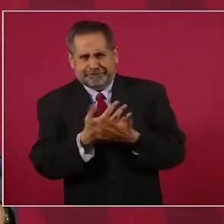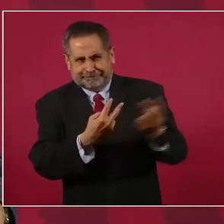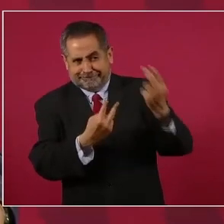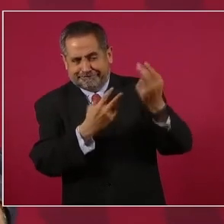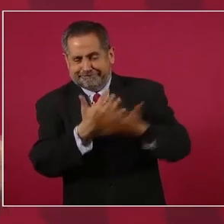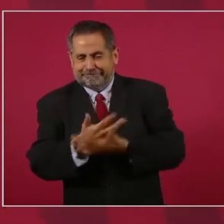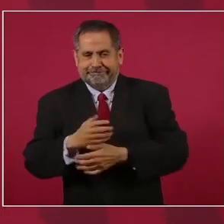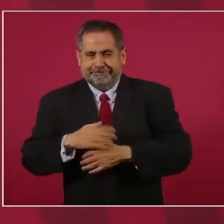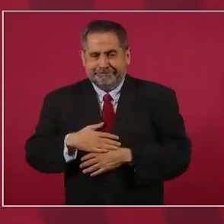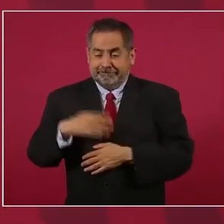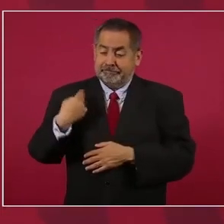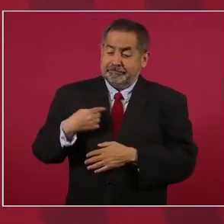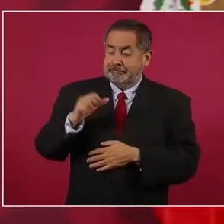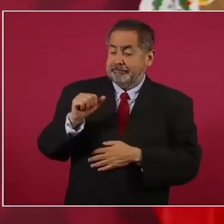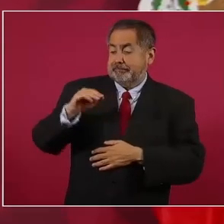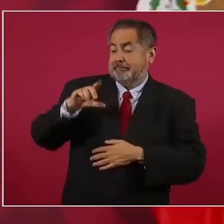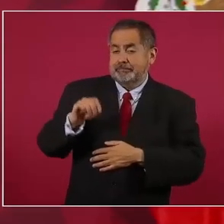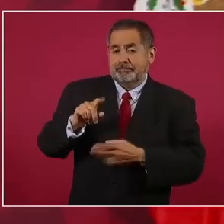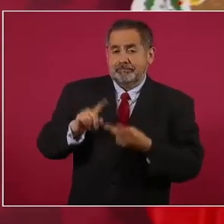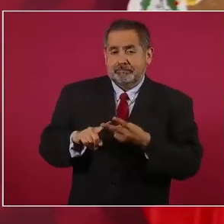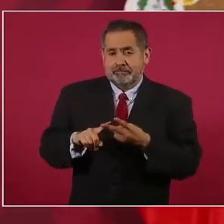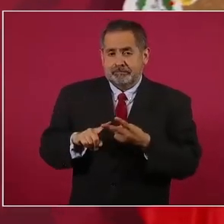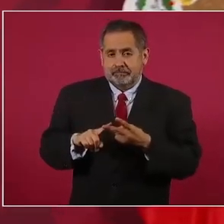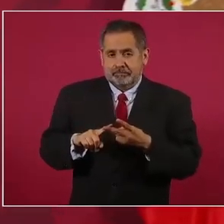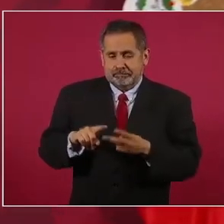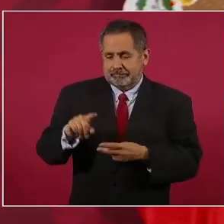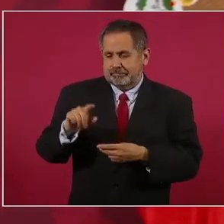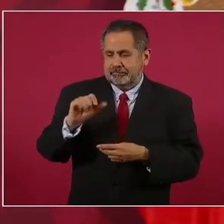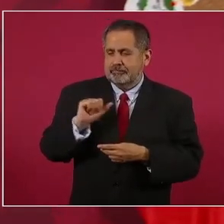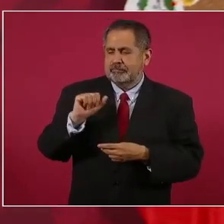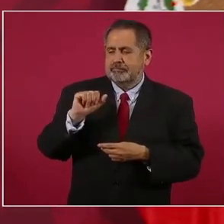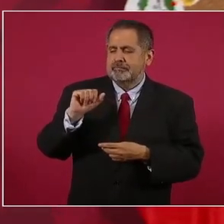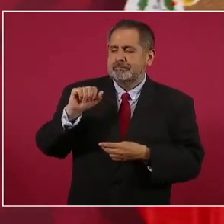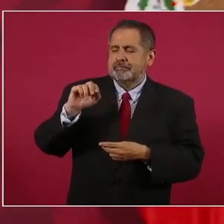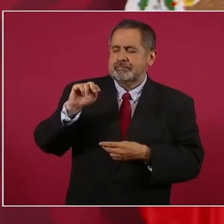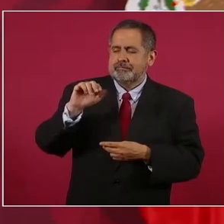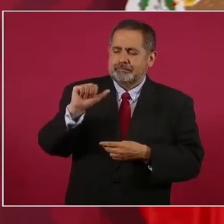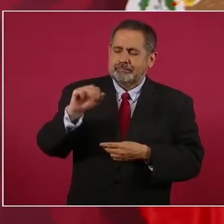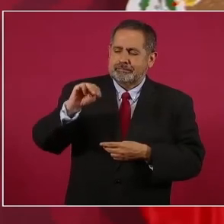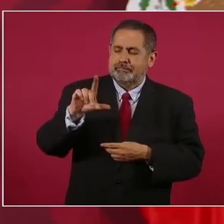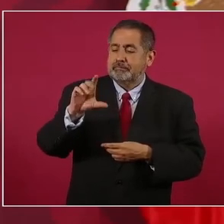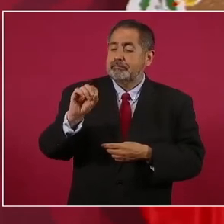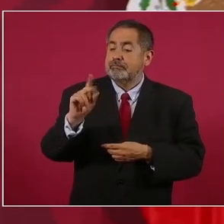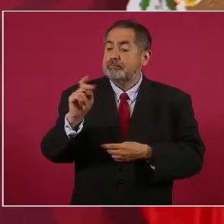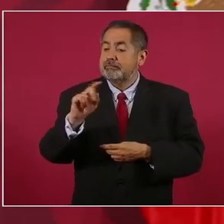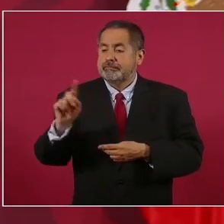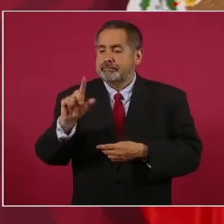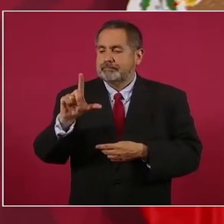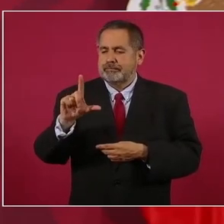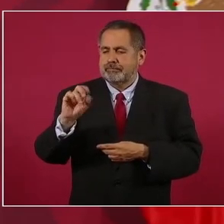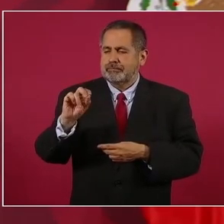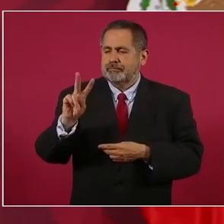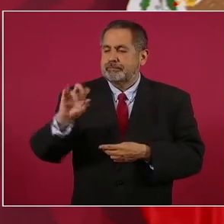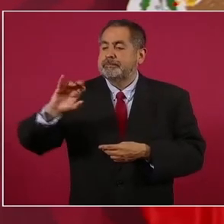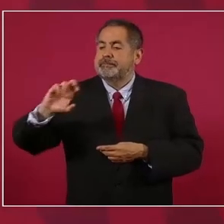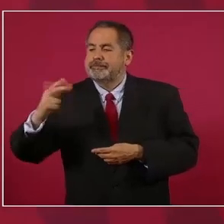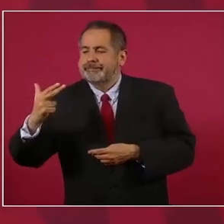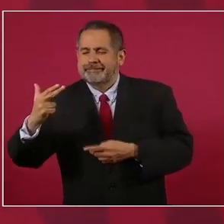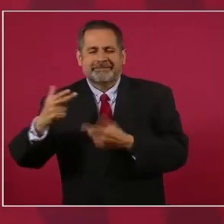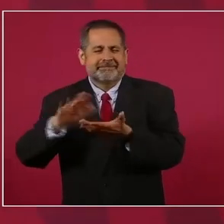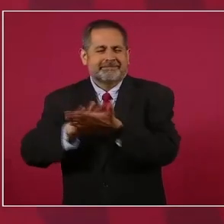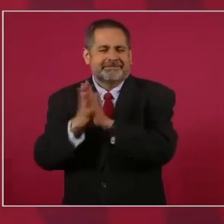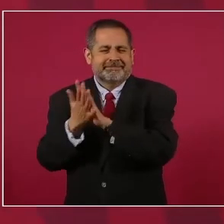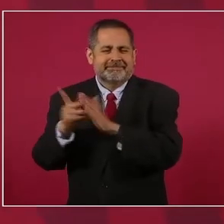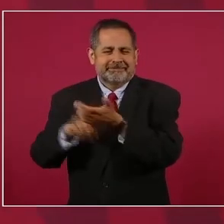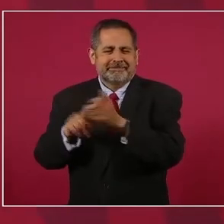no era yo Andrés Manuel, sino Andrés Manuel Lóvich, y que sí tenía yo un